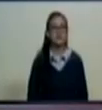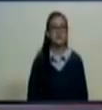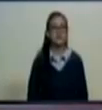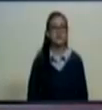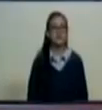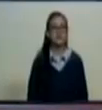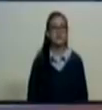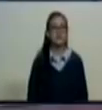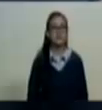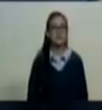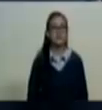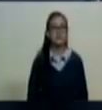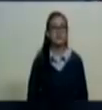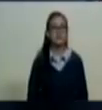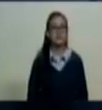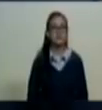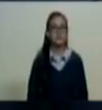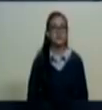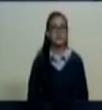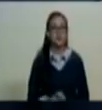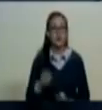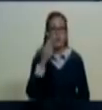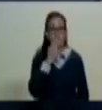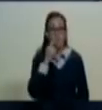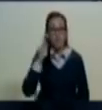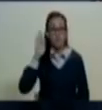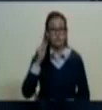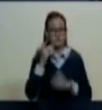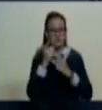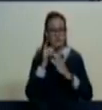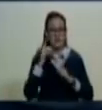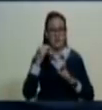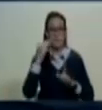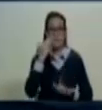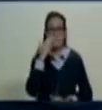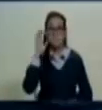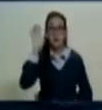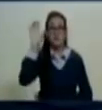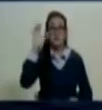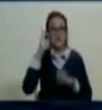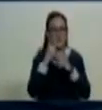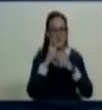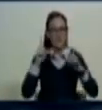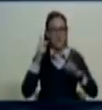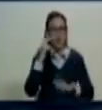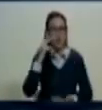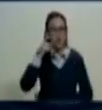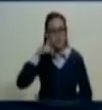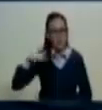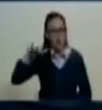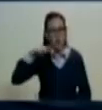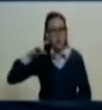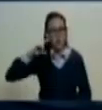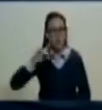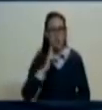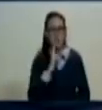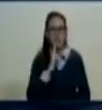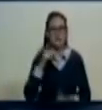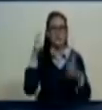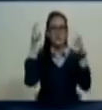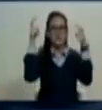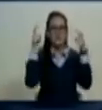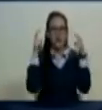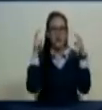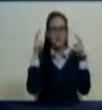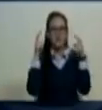jura usted, frente a la patria, frente a nuestros libertadores, frente al pueblo de Simón Bolívar y de Hugo Chávez,